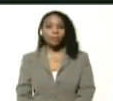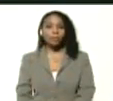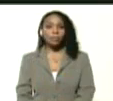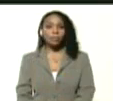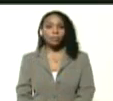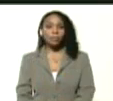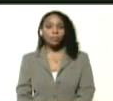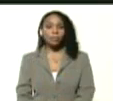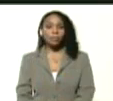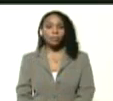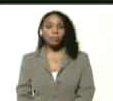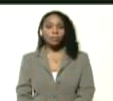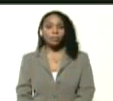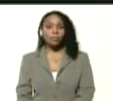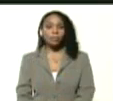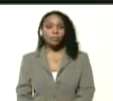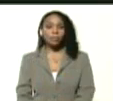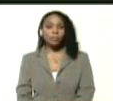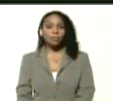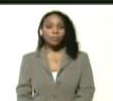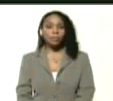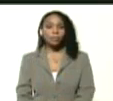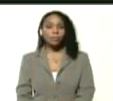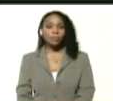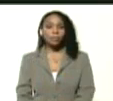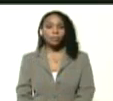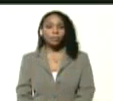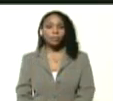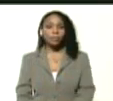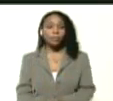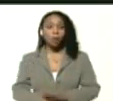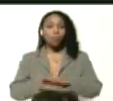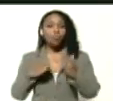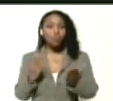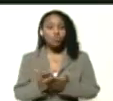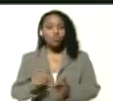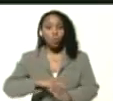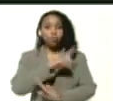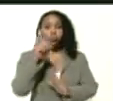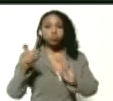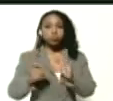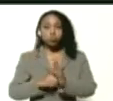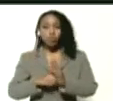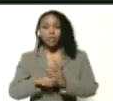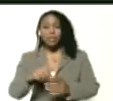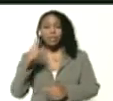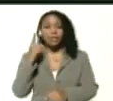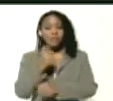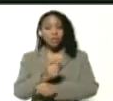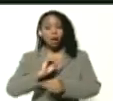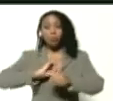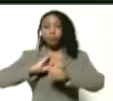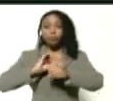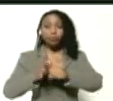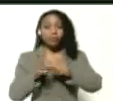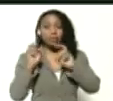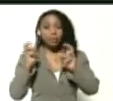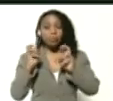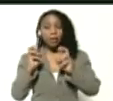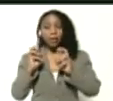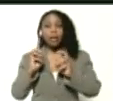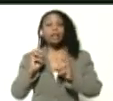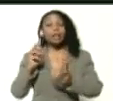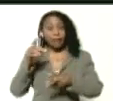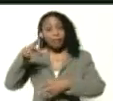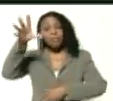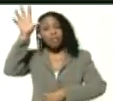atraviesa el mundo entero, entendiendo la coyuntura que hoy vivimos debido al COVID-19, y comprendiendo